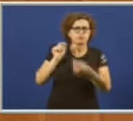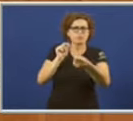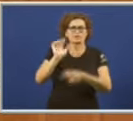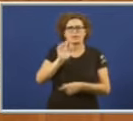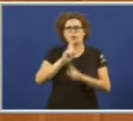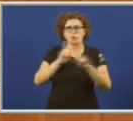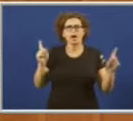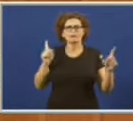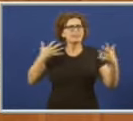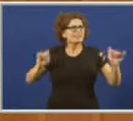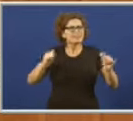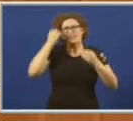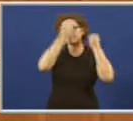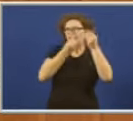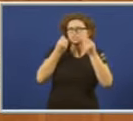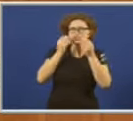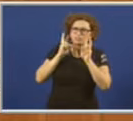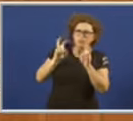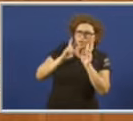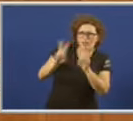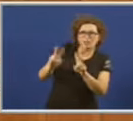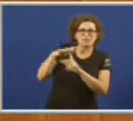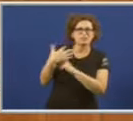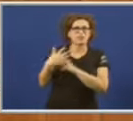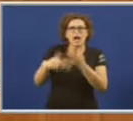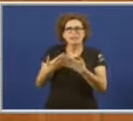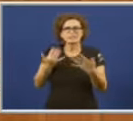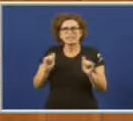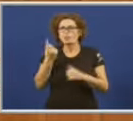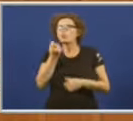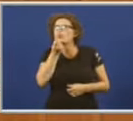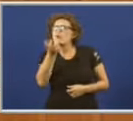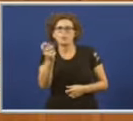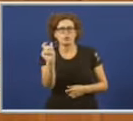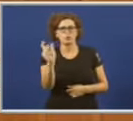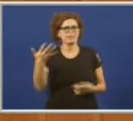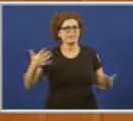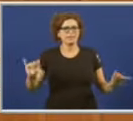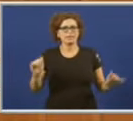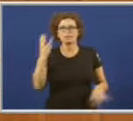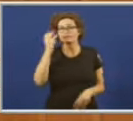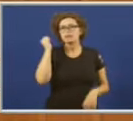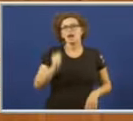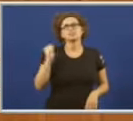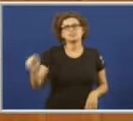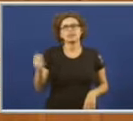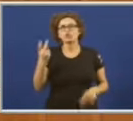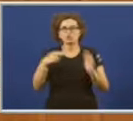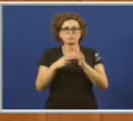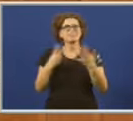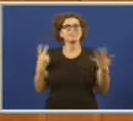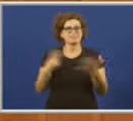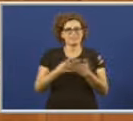Ningúnha xoa reflexión do que estamos a vivir, nin sequera unha cifra. Tres asasinatos no que vai de 2017,